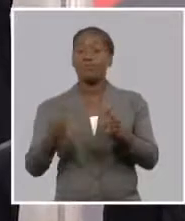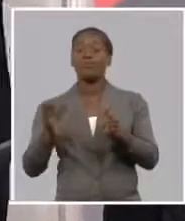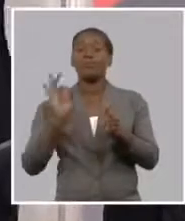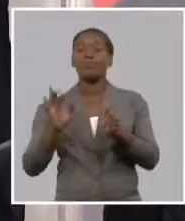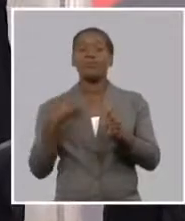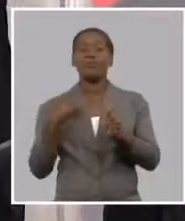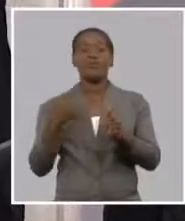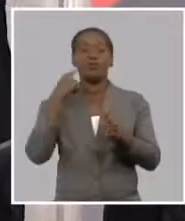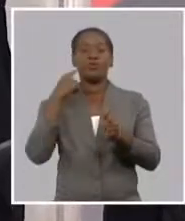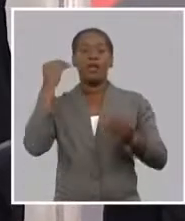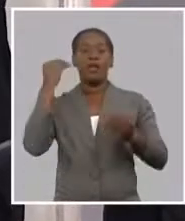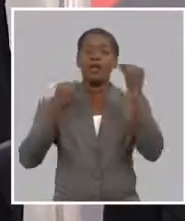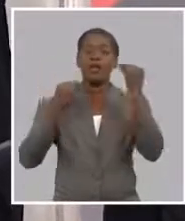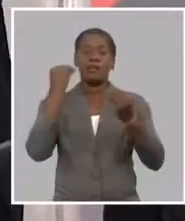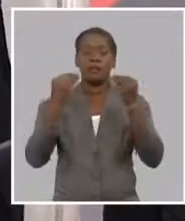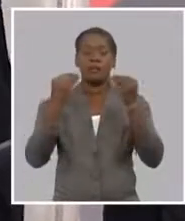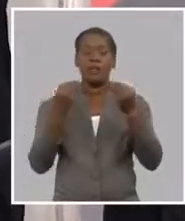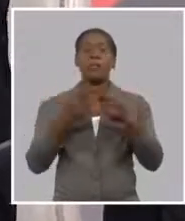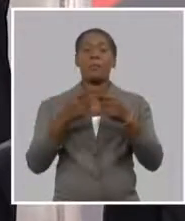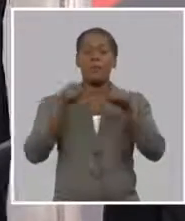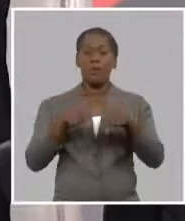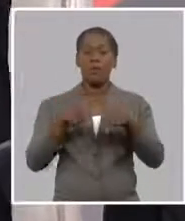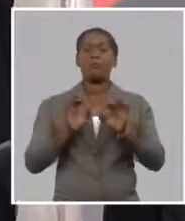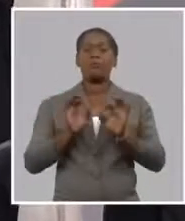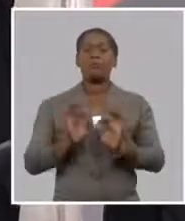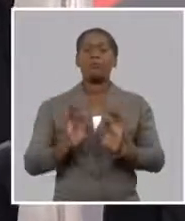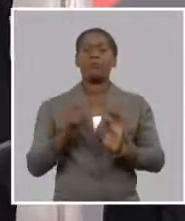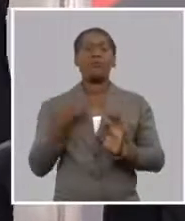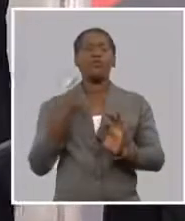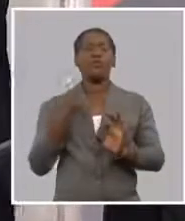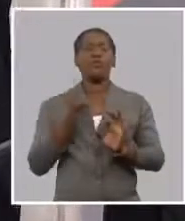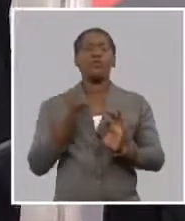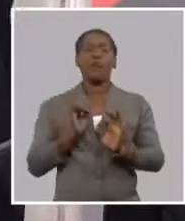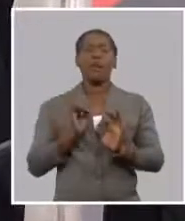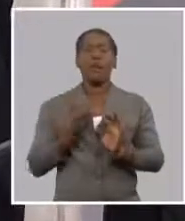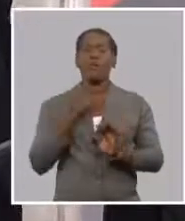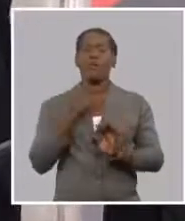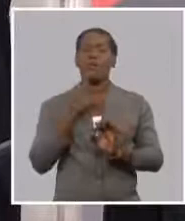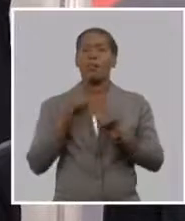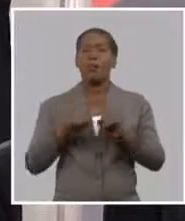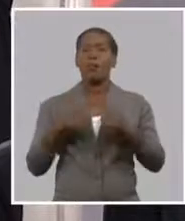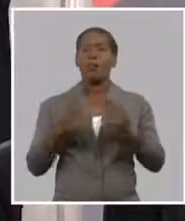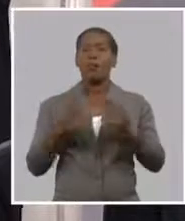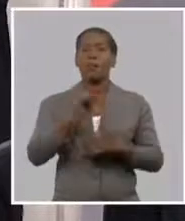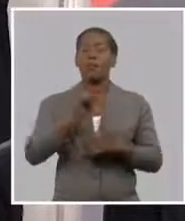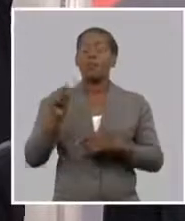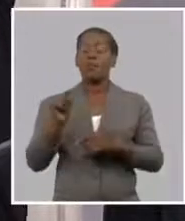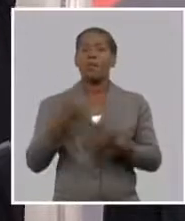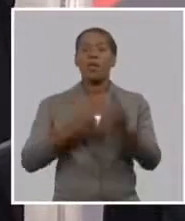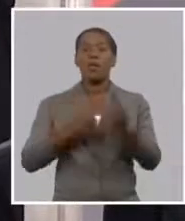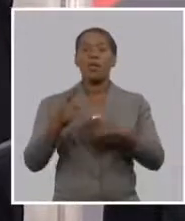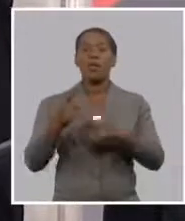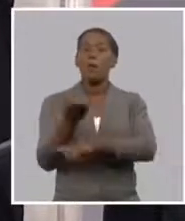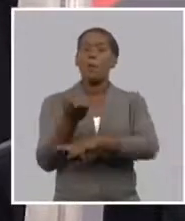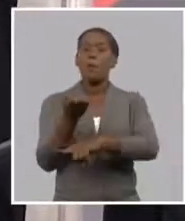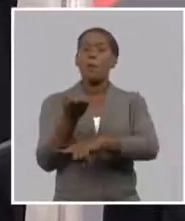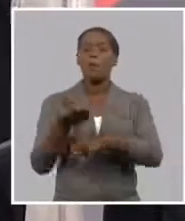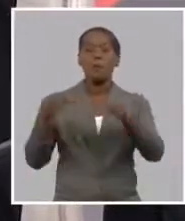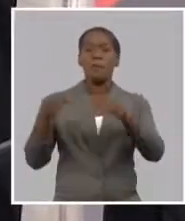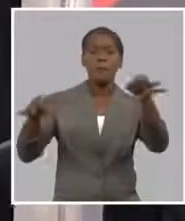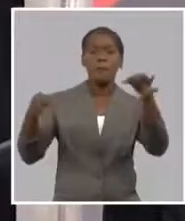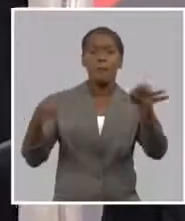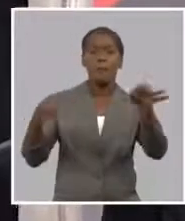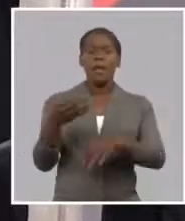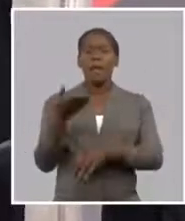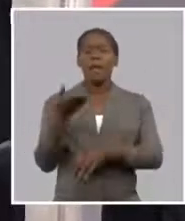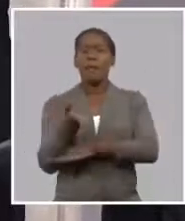qué hemos recibido en algunas oportunidades críticas de papeles, que el banco pide mucho papel, que se piden muchos documentos, que por